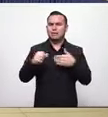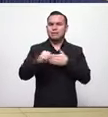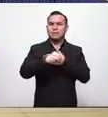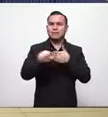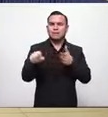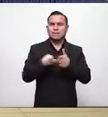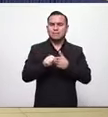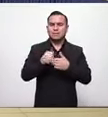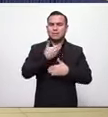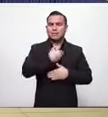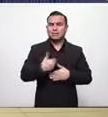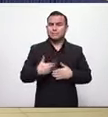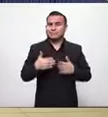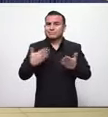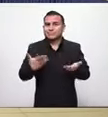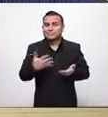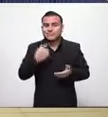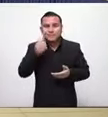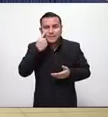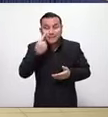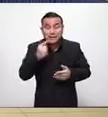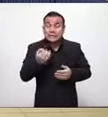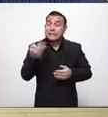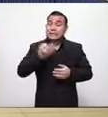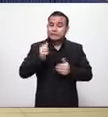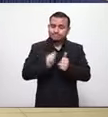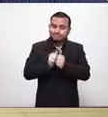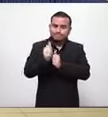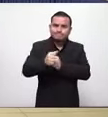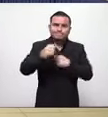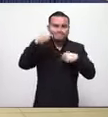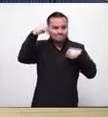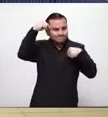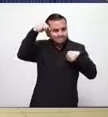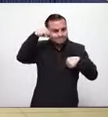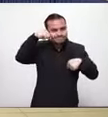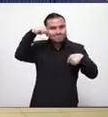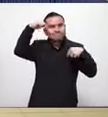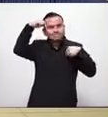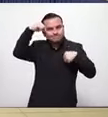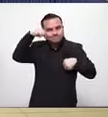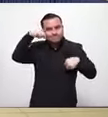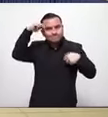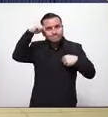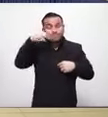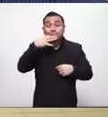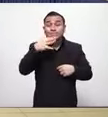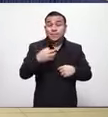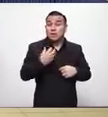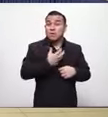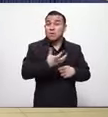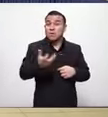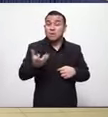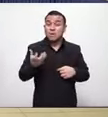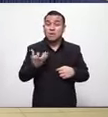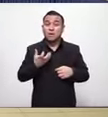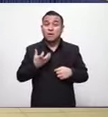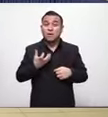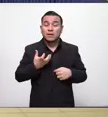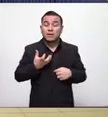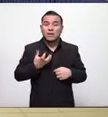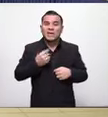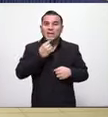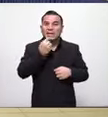y es donde hay que avanzar haciendo conciencia la transmisión que hagan que los señores